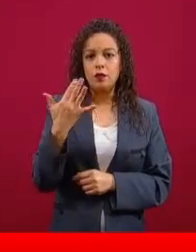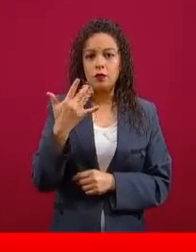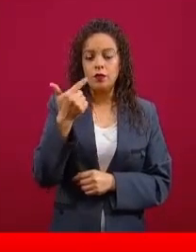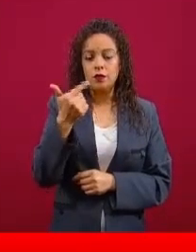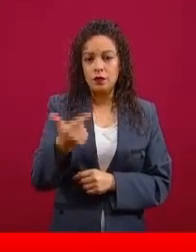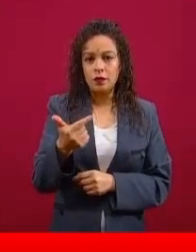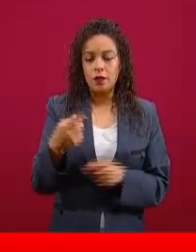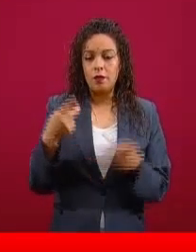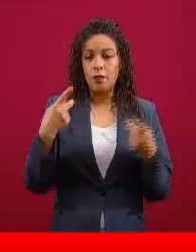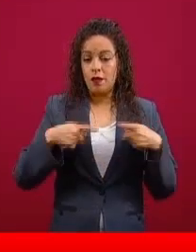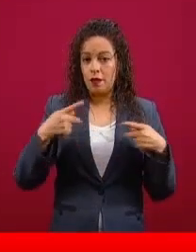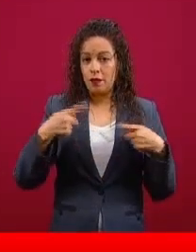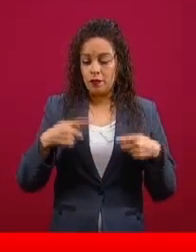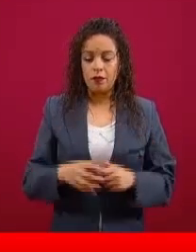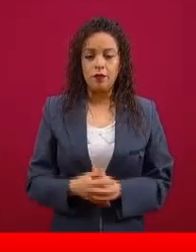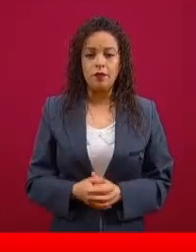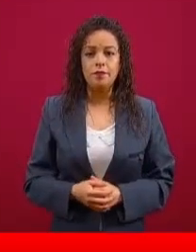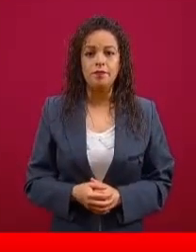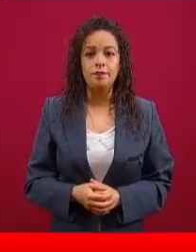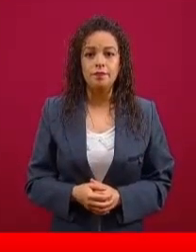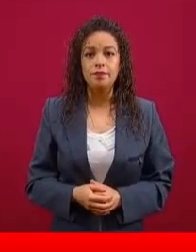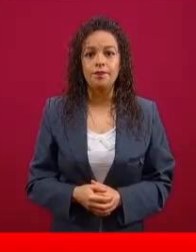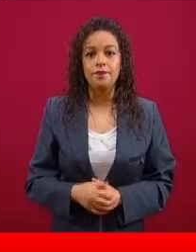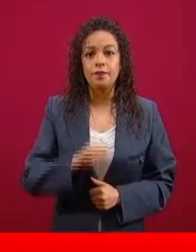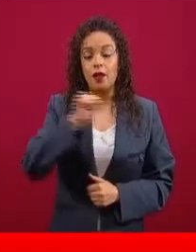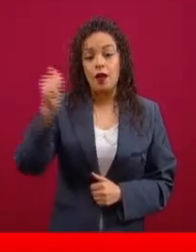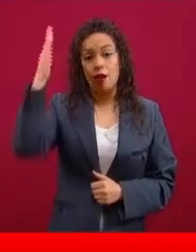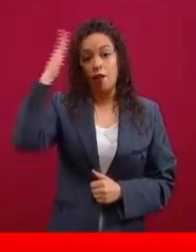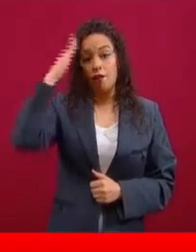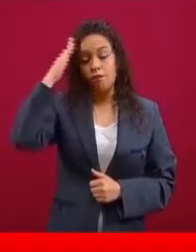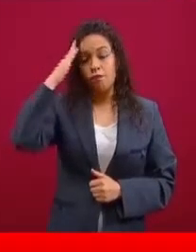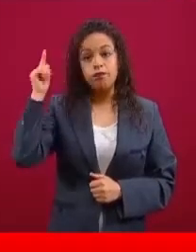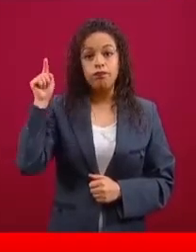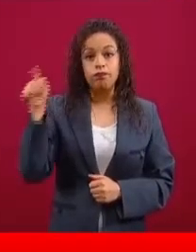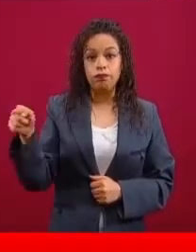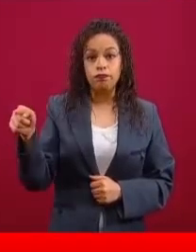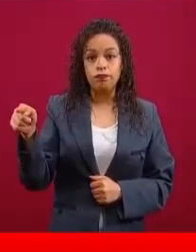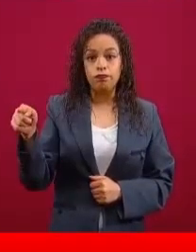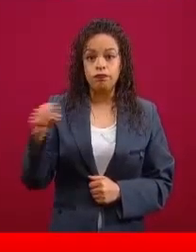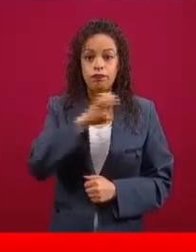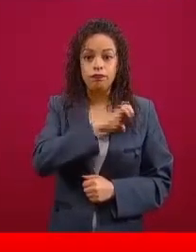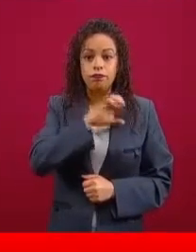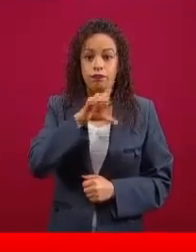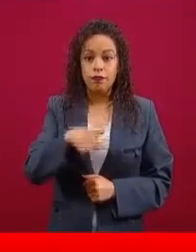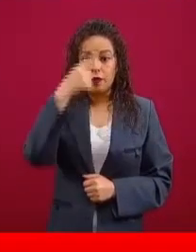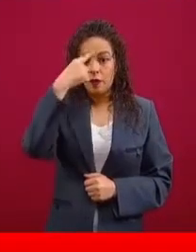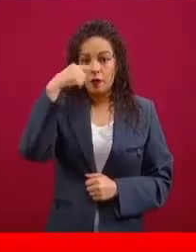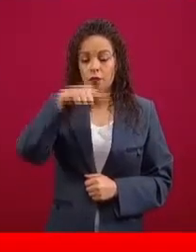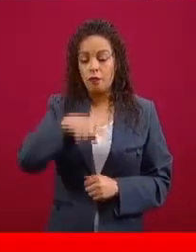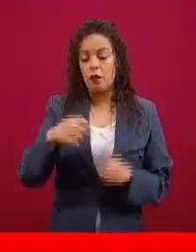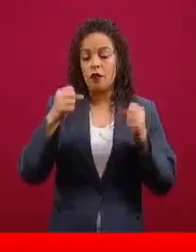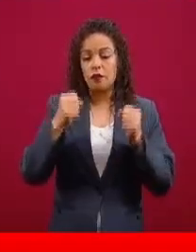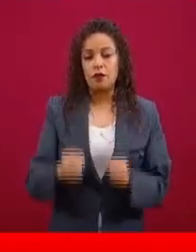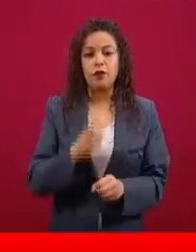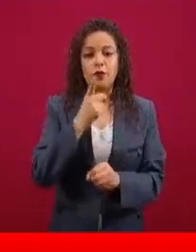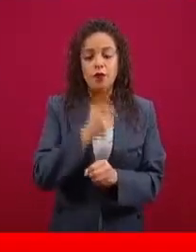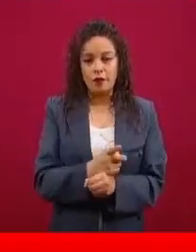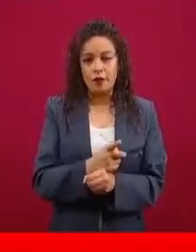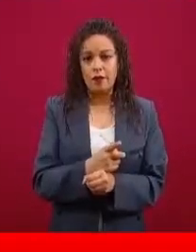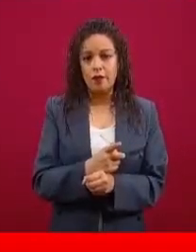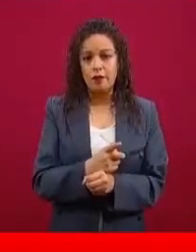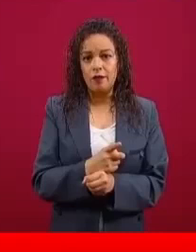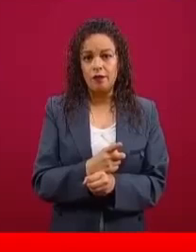elementos. En los mandos especiales, que también tienen actividad en seguridad o en